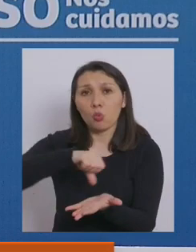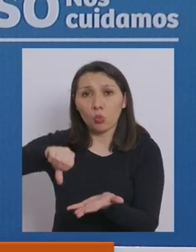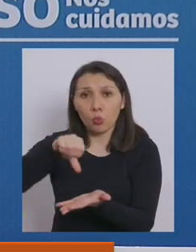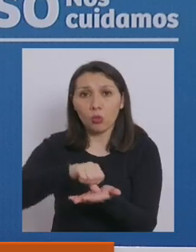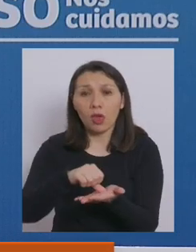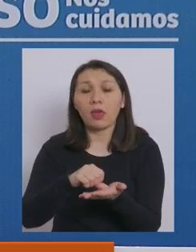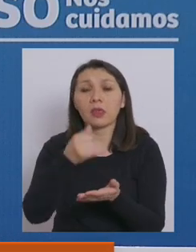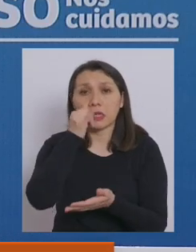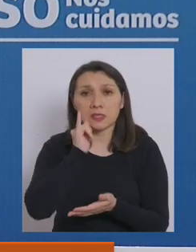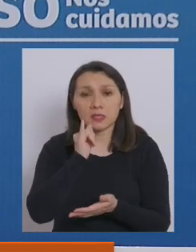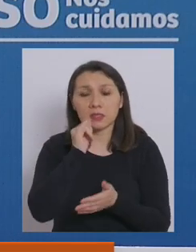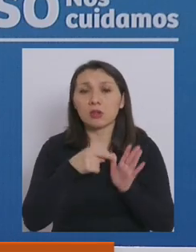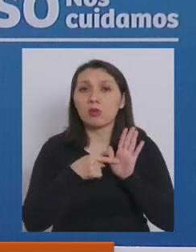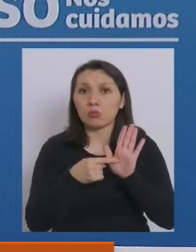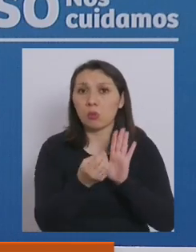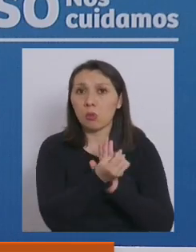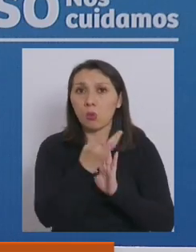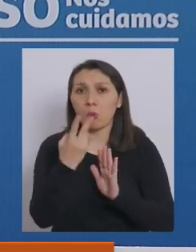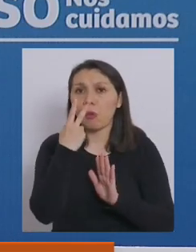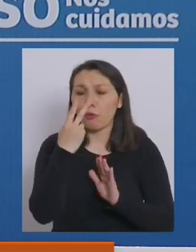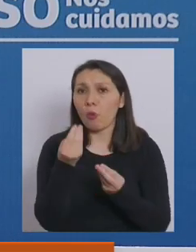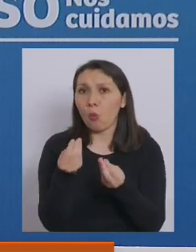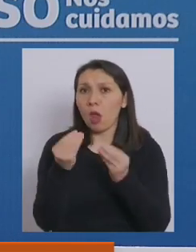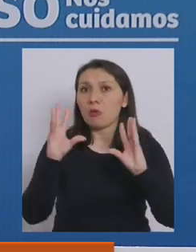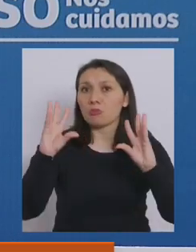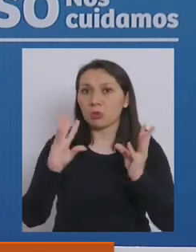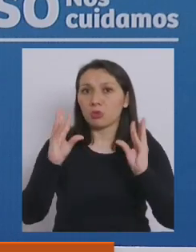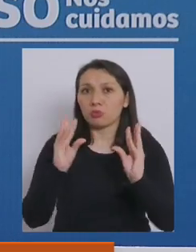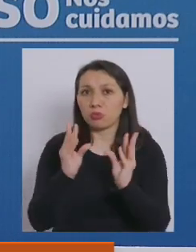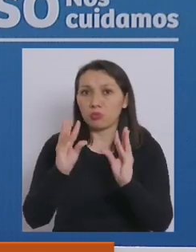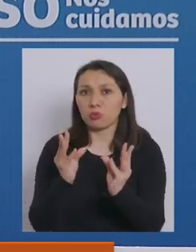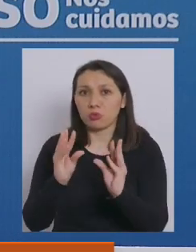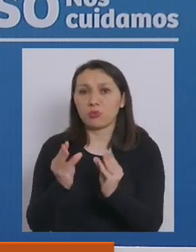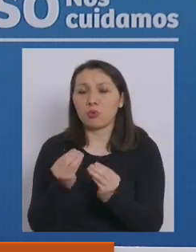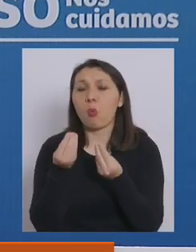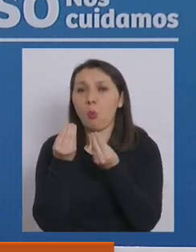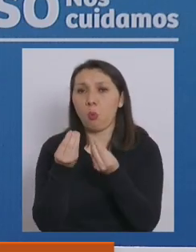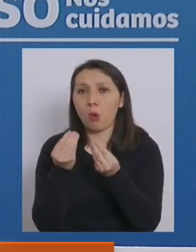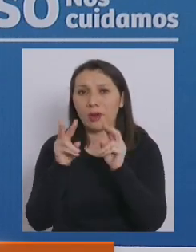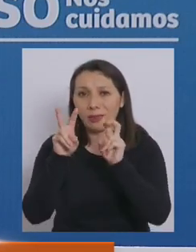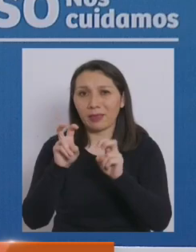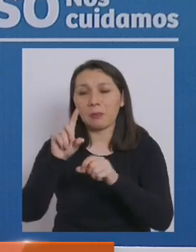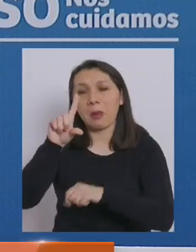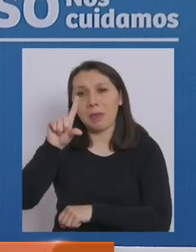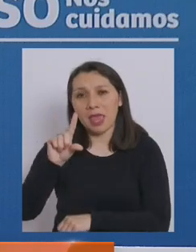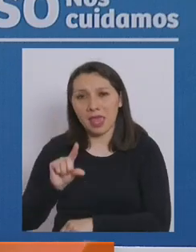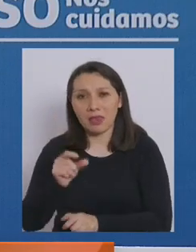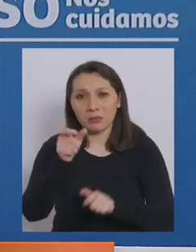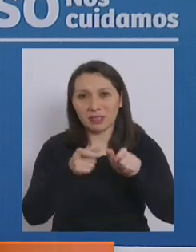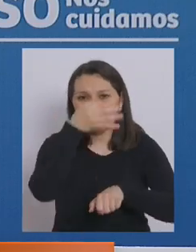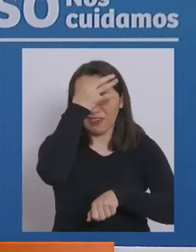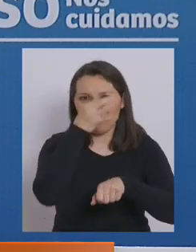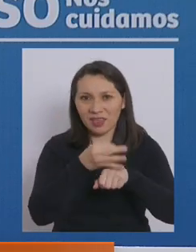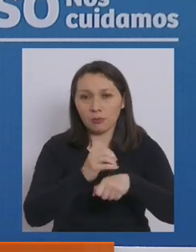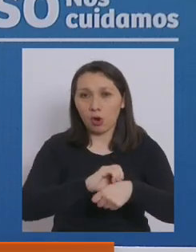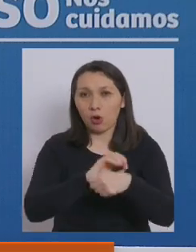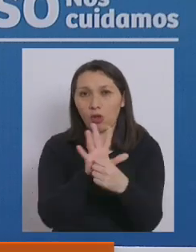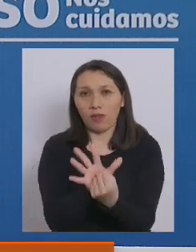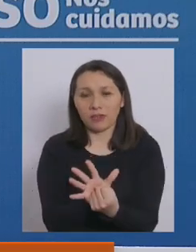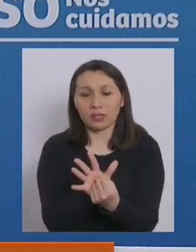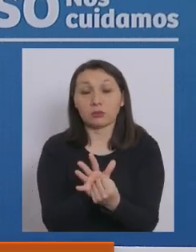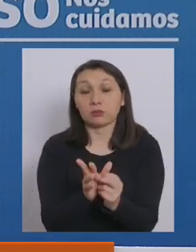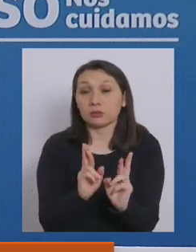porque está mostrando cifras muy buenas de evolución a la baja de sus nuevos casos,